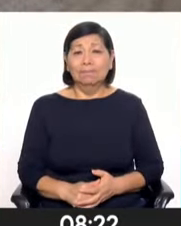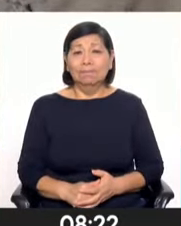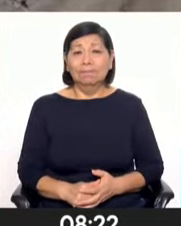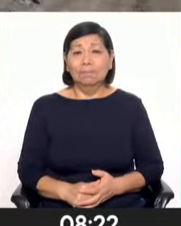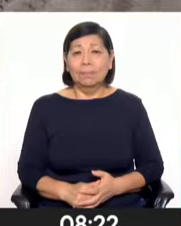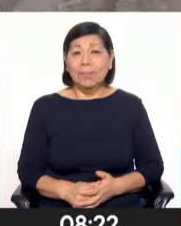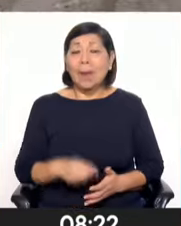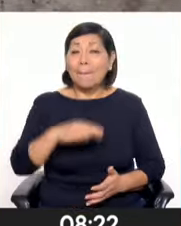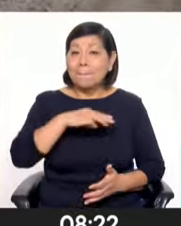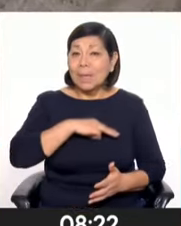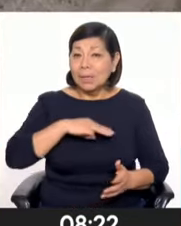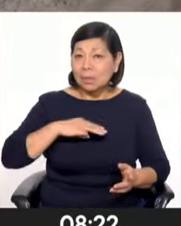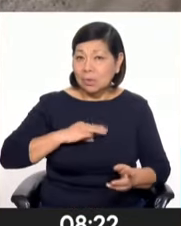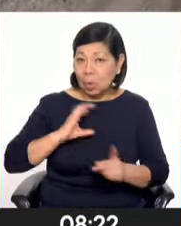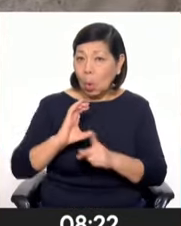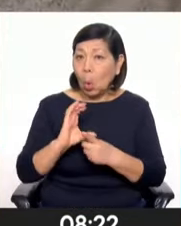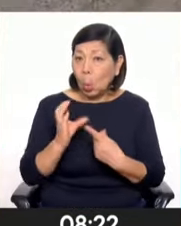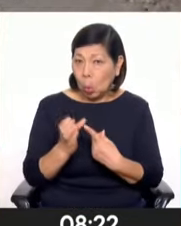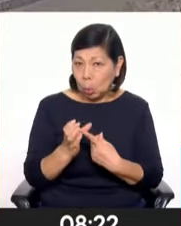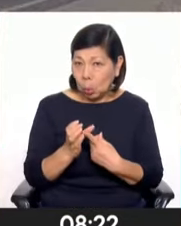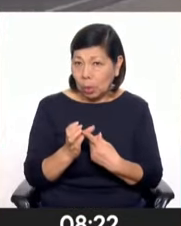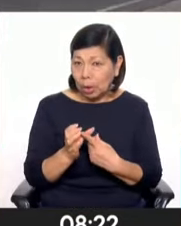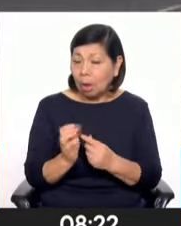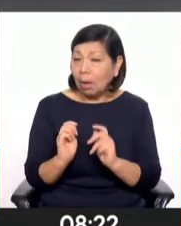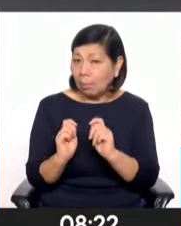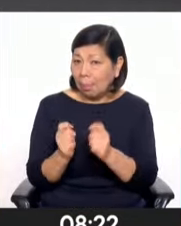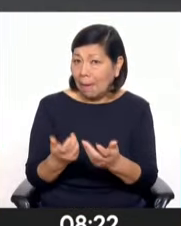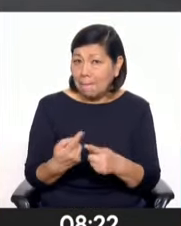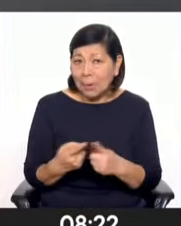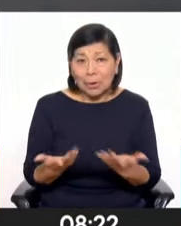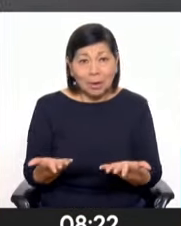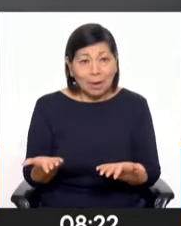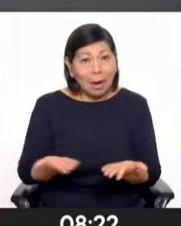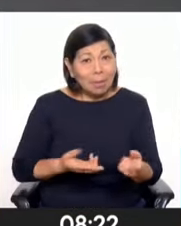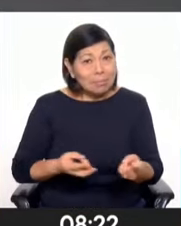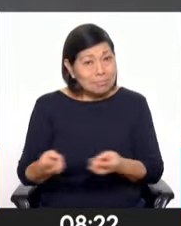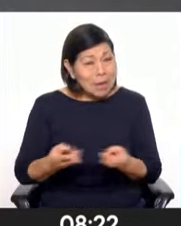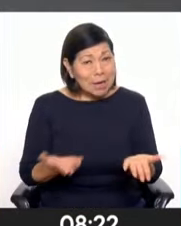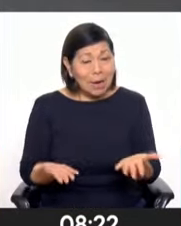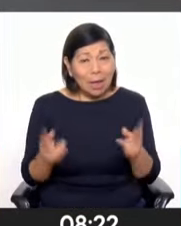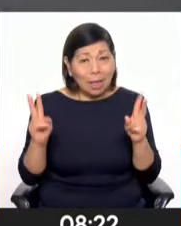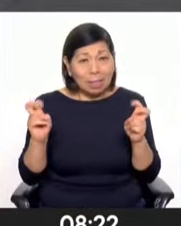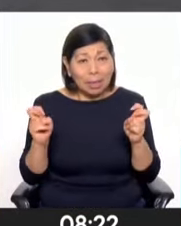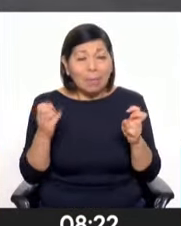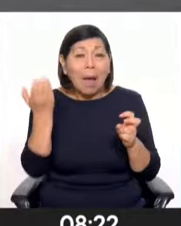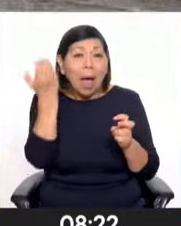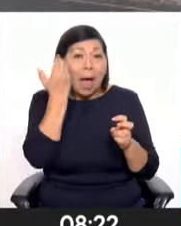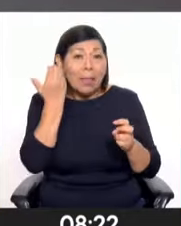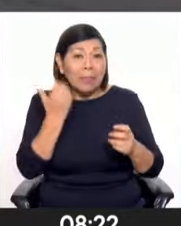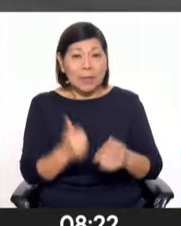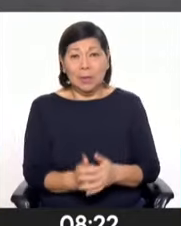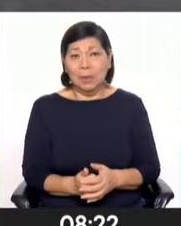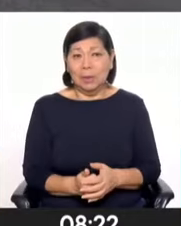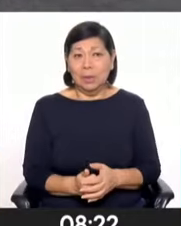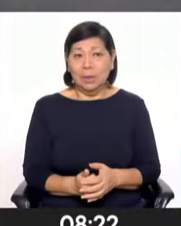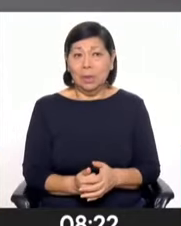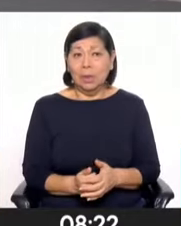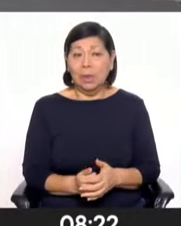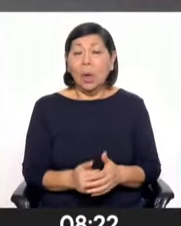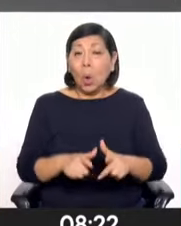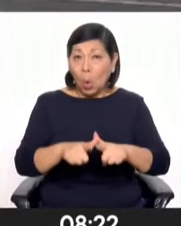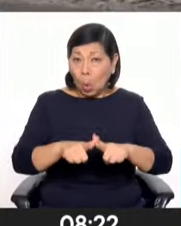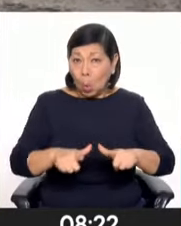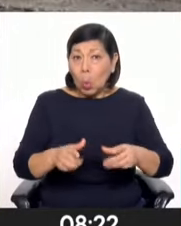que el Museo de Cultura les debe de indicar, les debe de entregar, porque ellos manejan en el tema arqueológico, ¿no? Ocucaje se